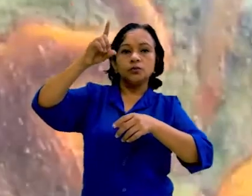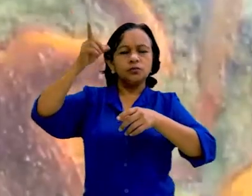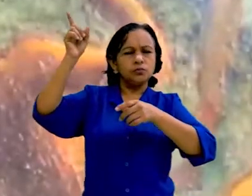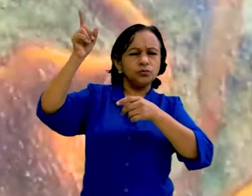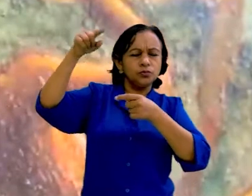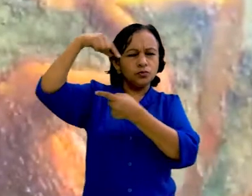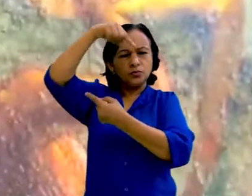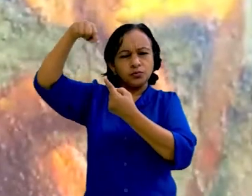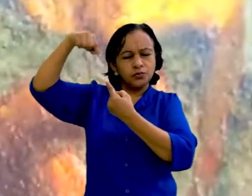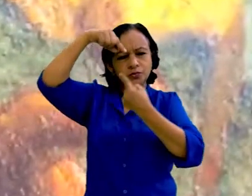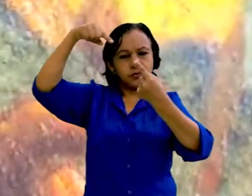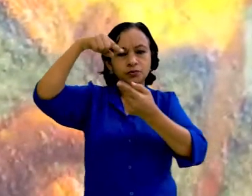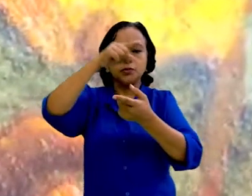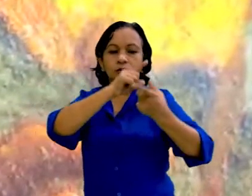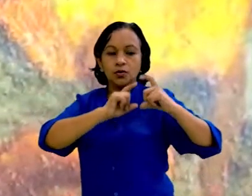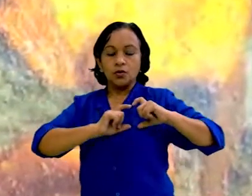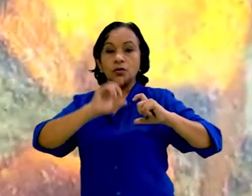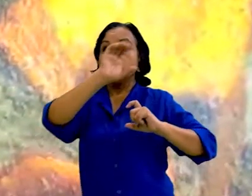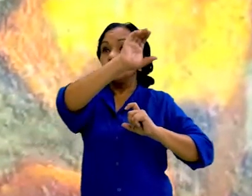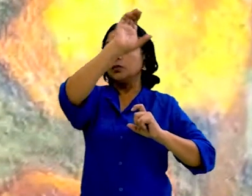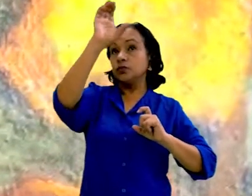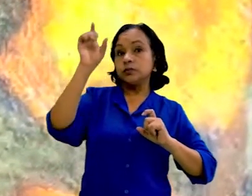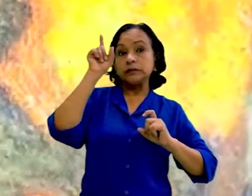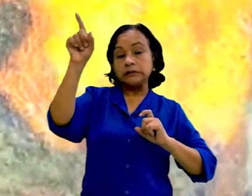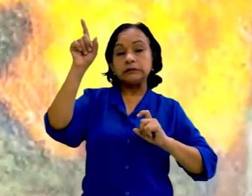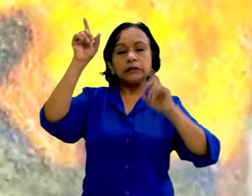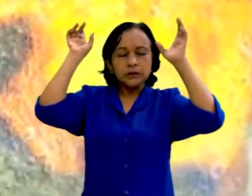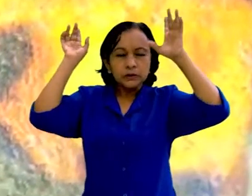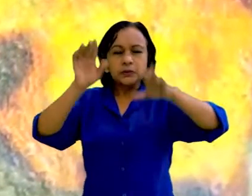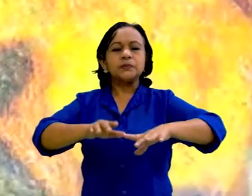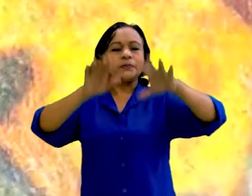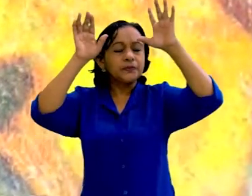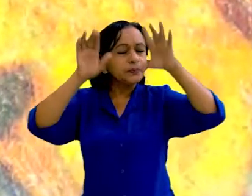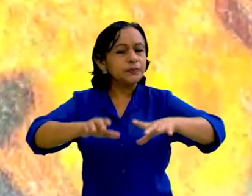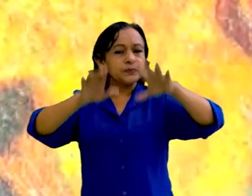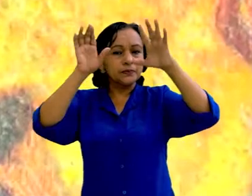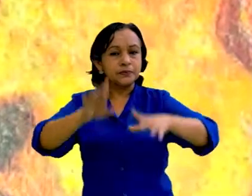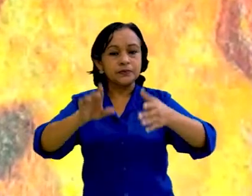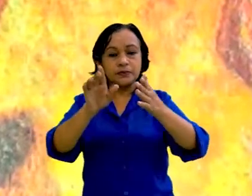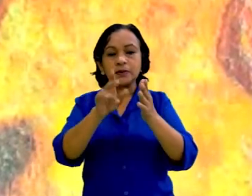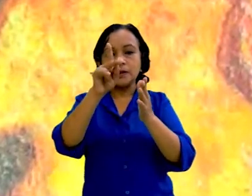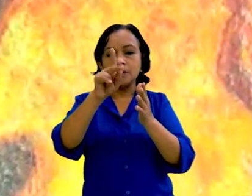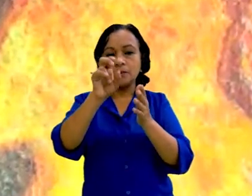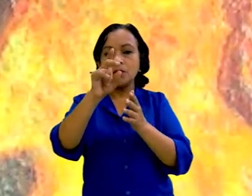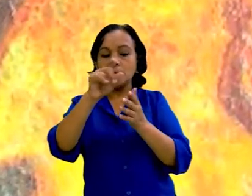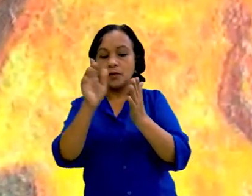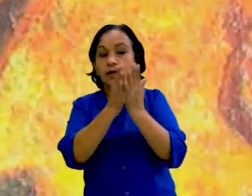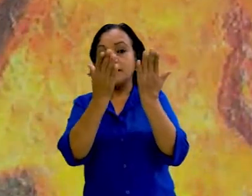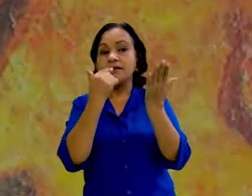llamado también Corazón del Cielo, fue responsable del gran diluvio universal descrito en el Popol Vuh.